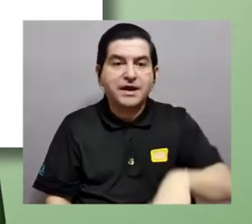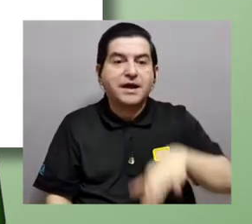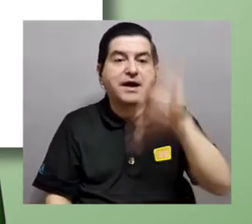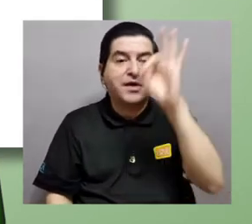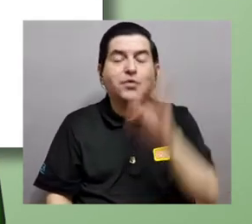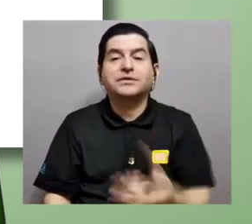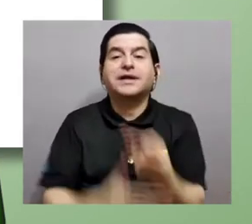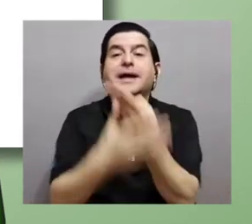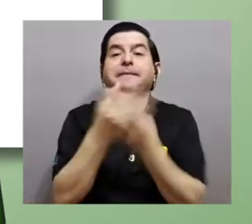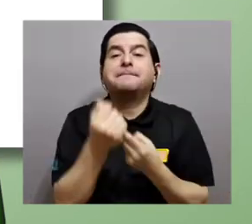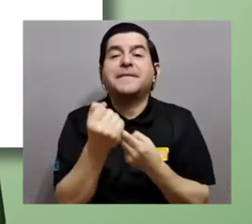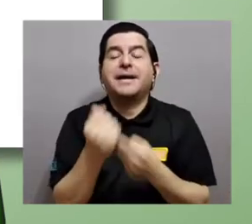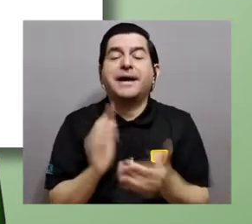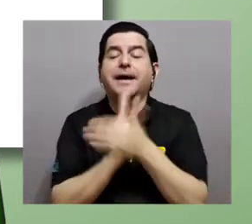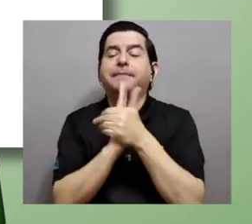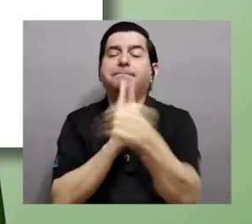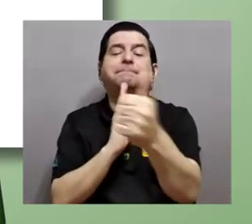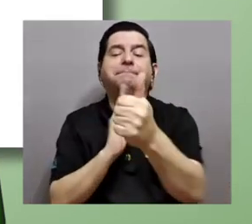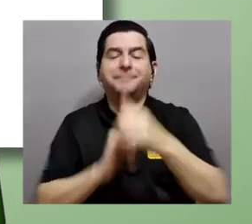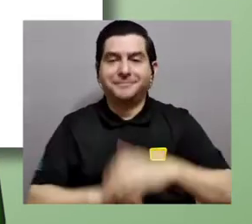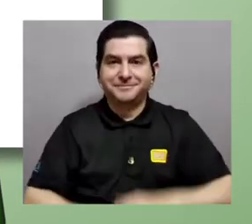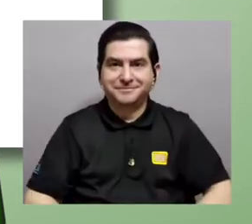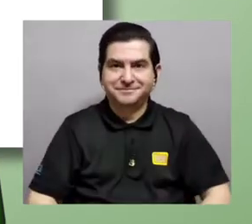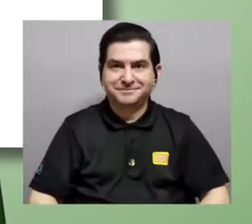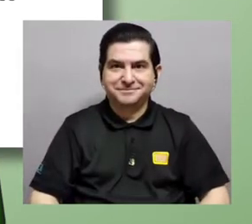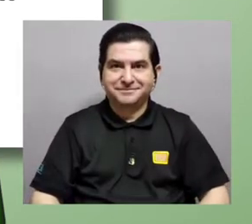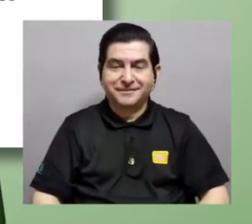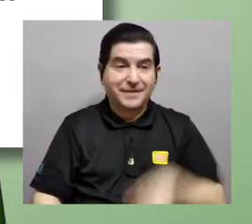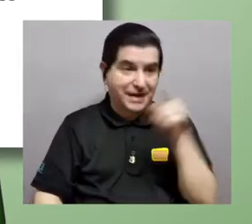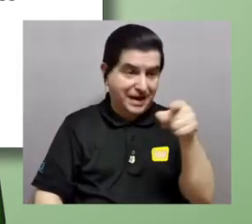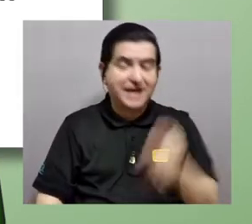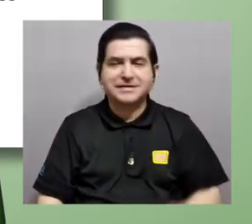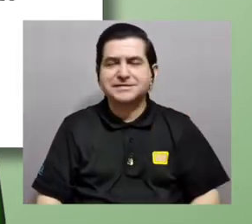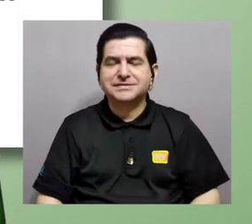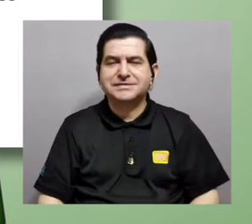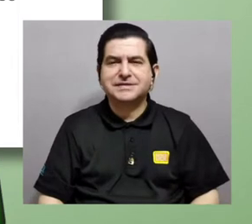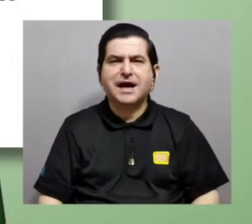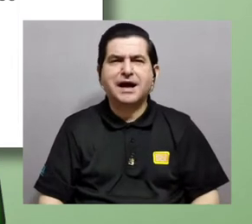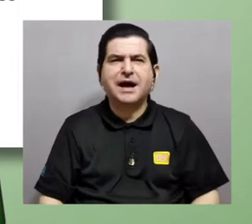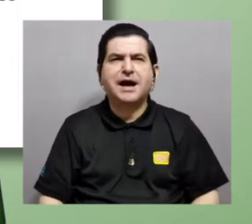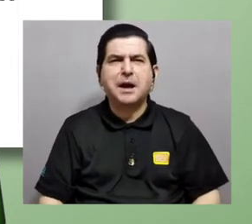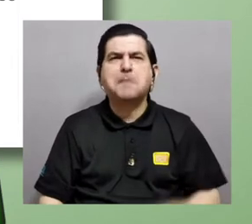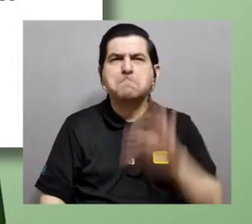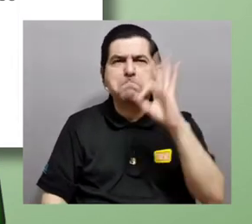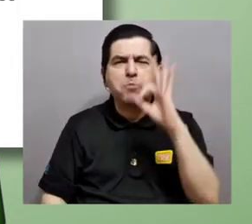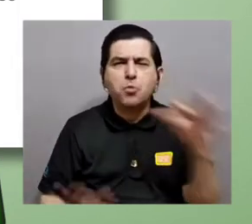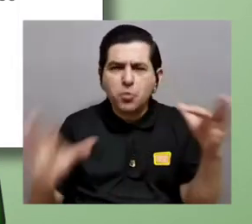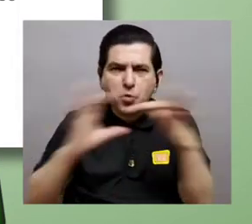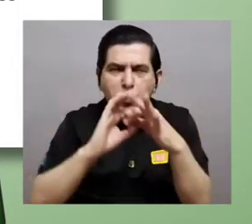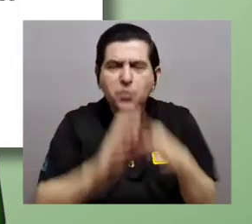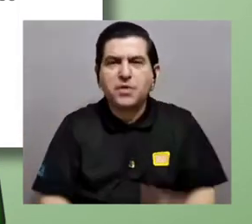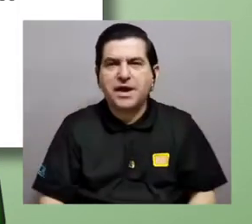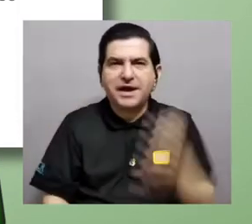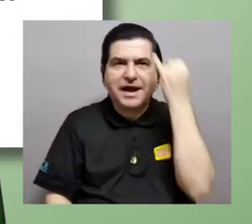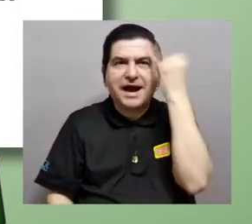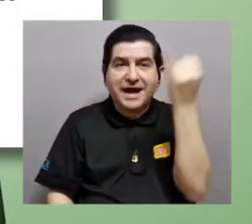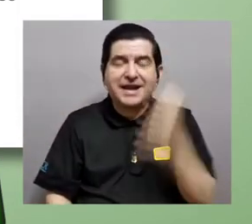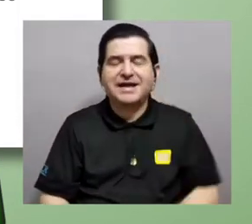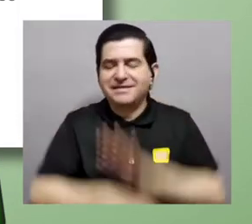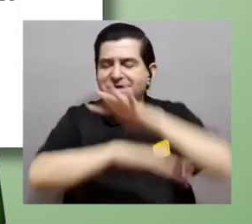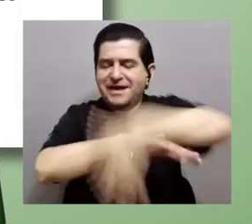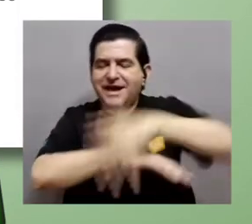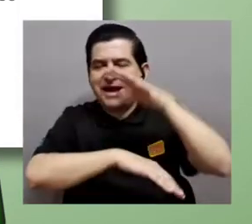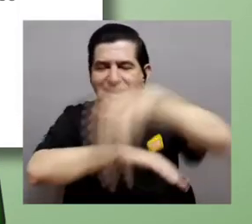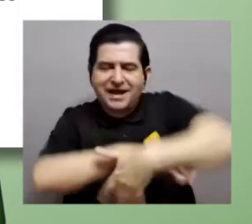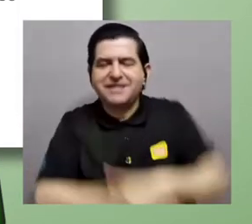parejas potenciales. Las liberales de charca se ajustan bastante bien a las predicciones de esta cascada sexual